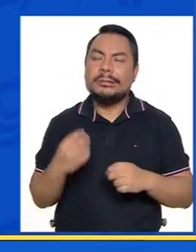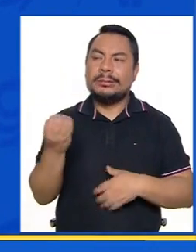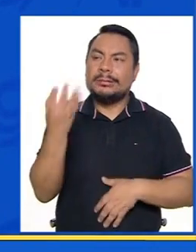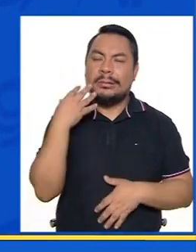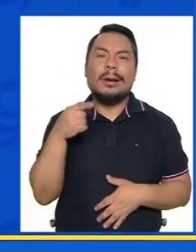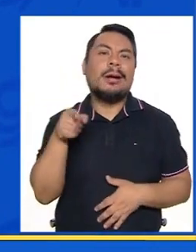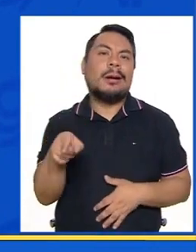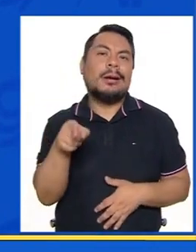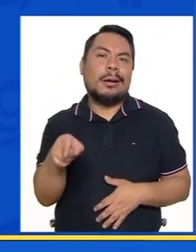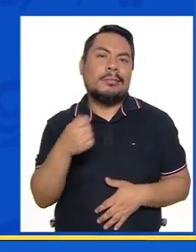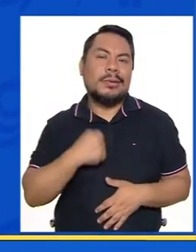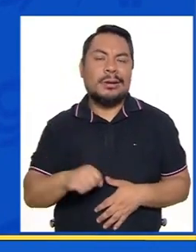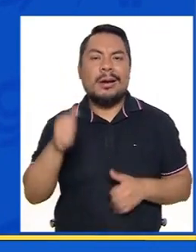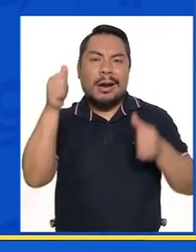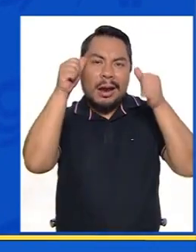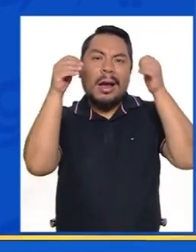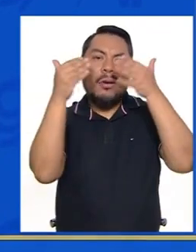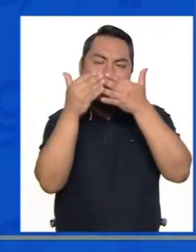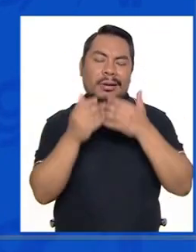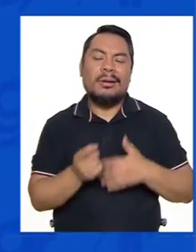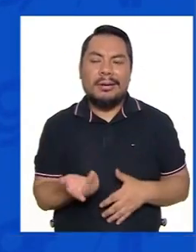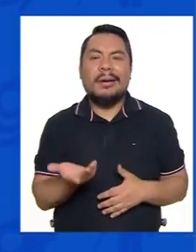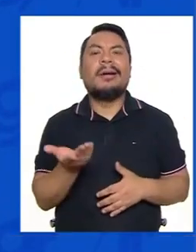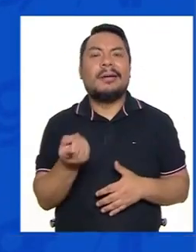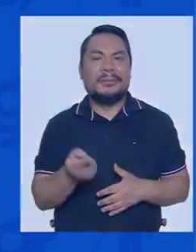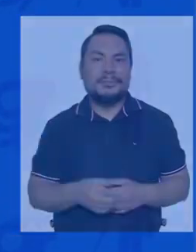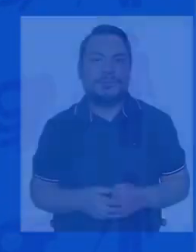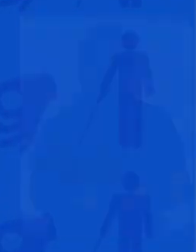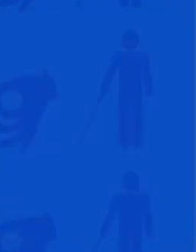diagnosticó como autismo, la condición que ella tenía.